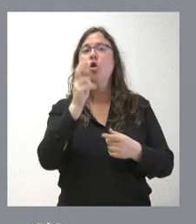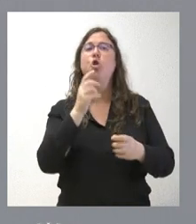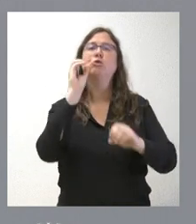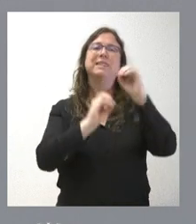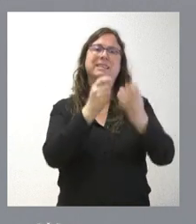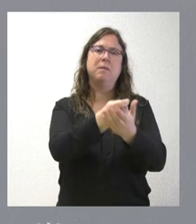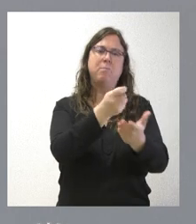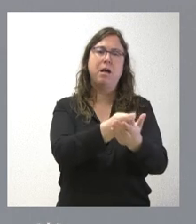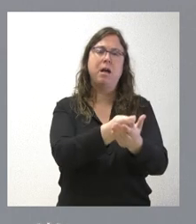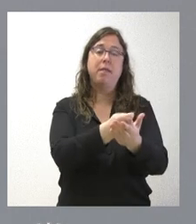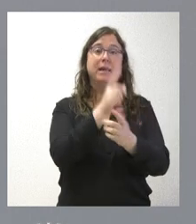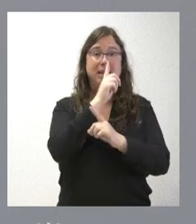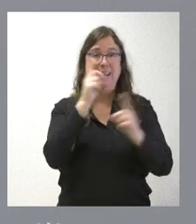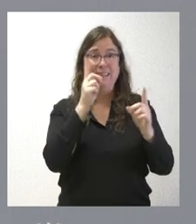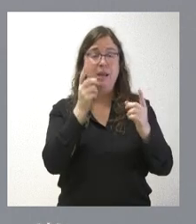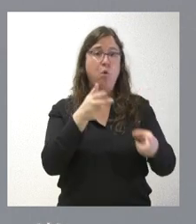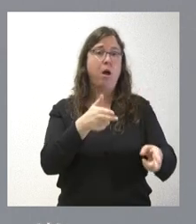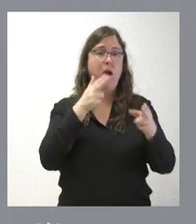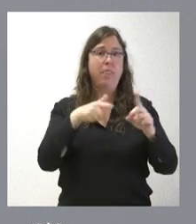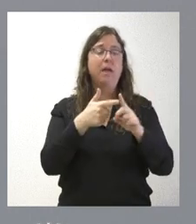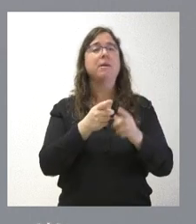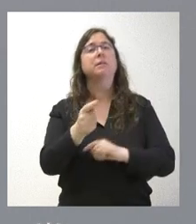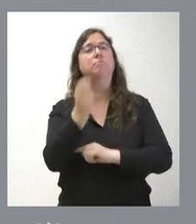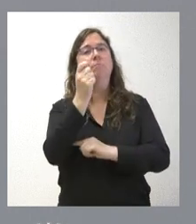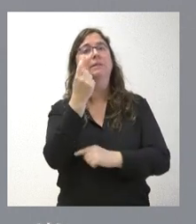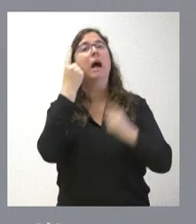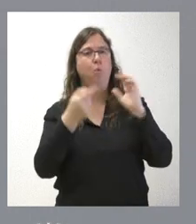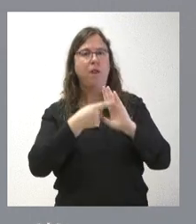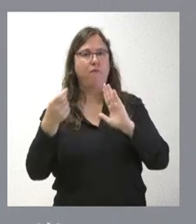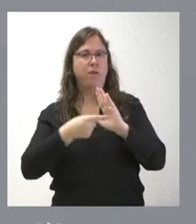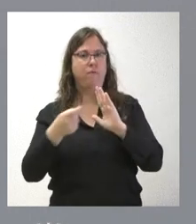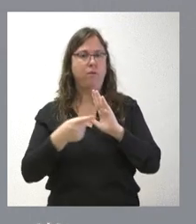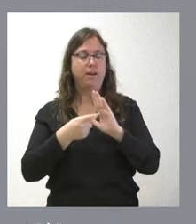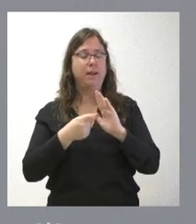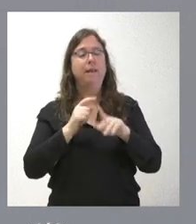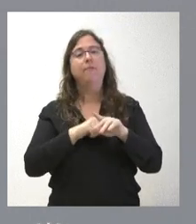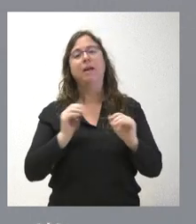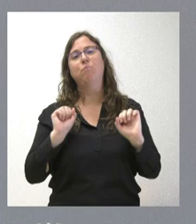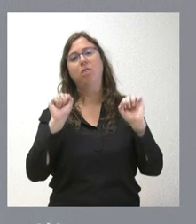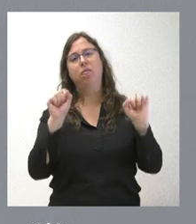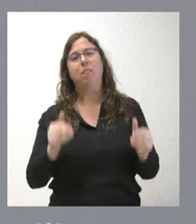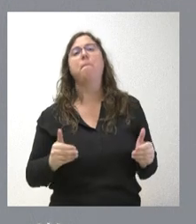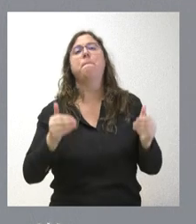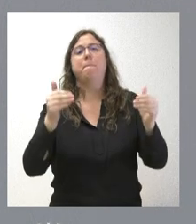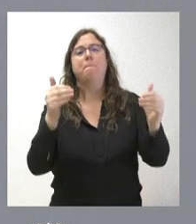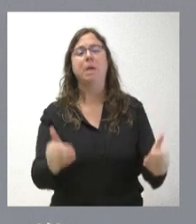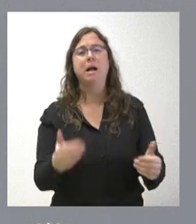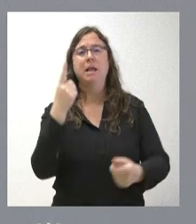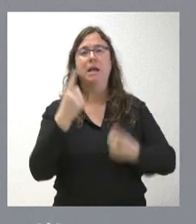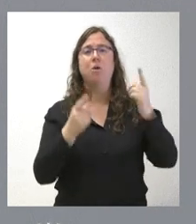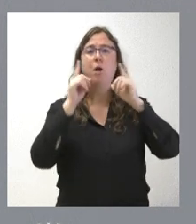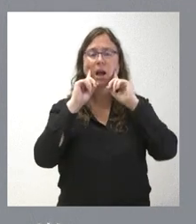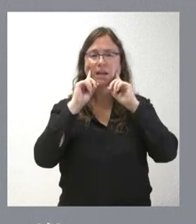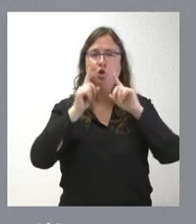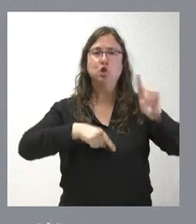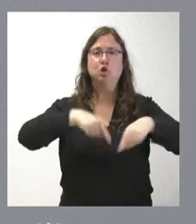ustedes que este año, aparte de caja y pesca, se han eliminado algunas otras. Hemos dado una moratoria adicional para algunas en el caso del transporte